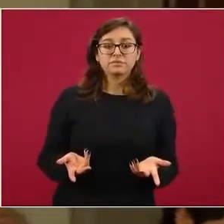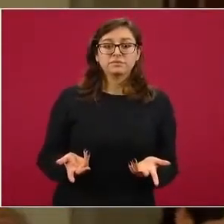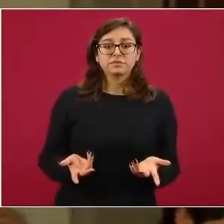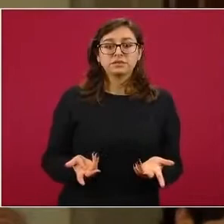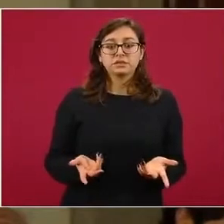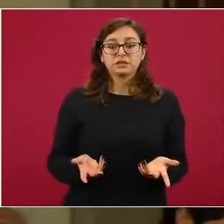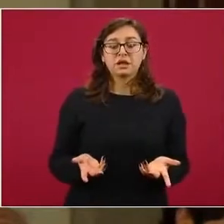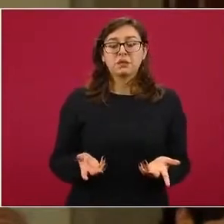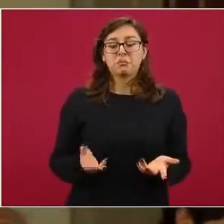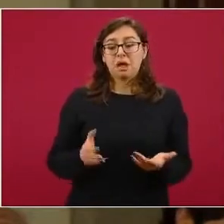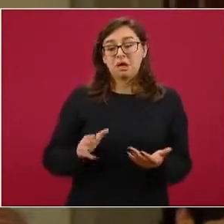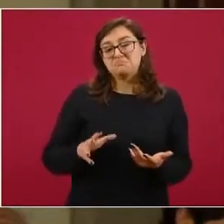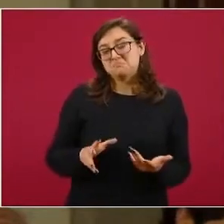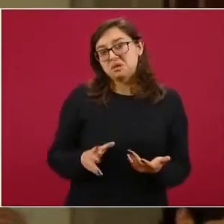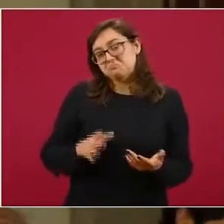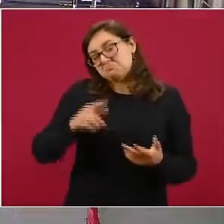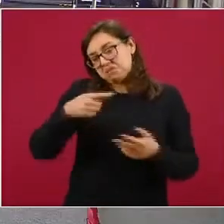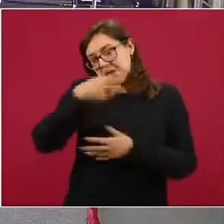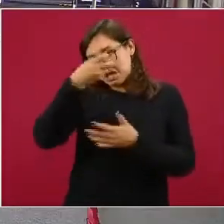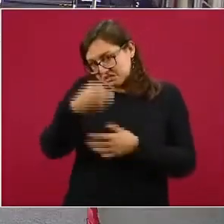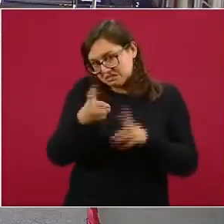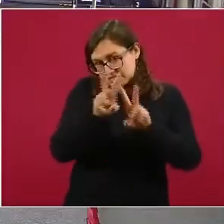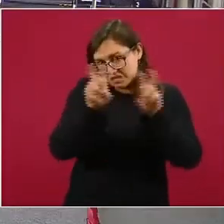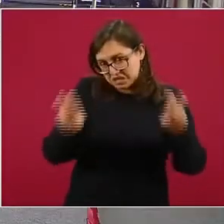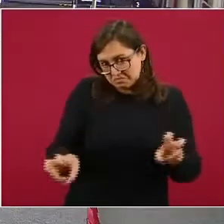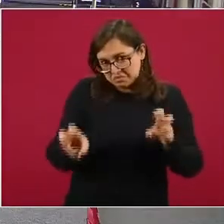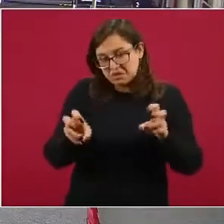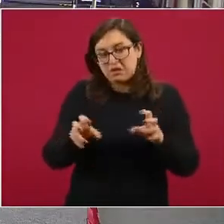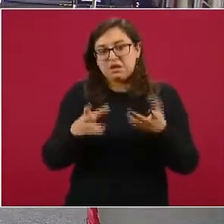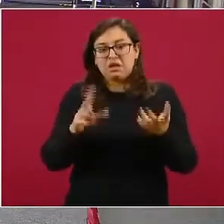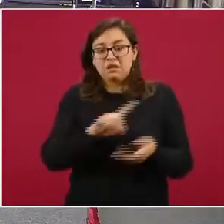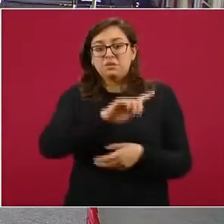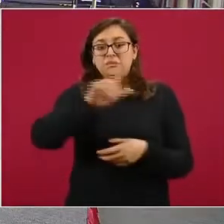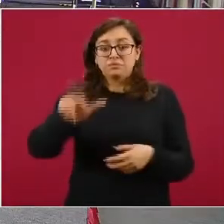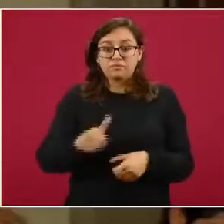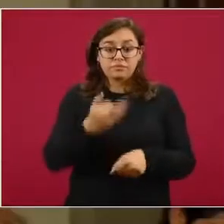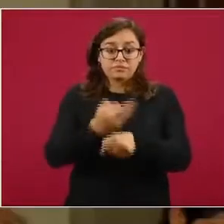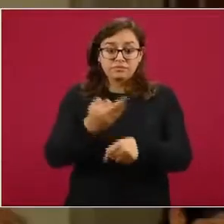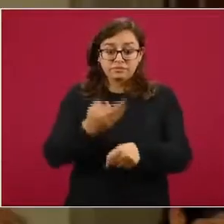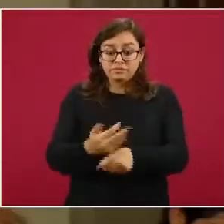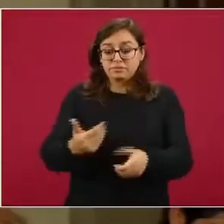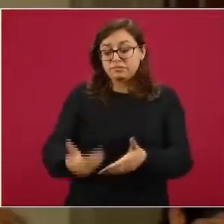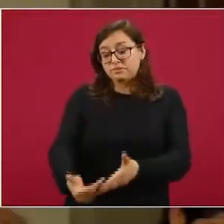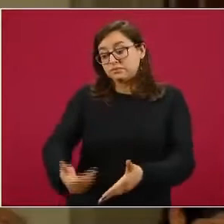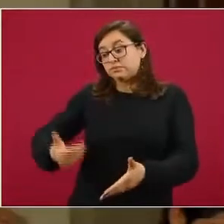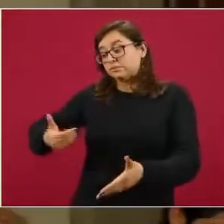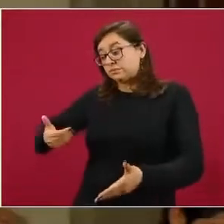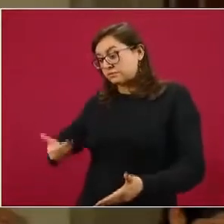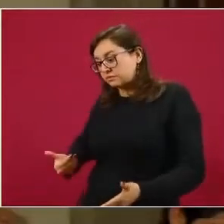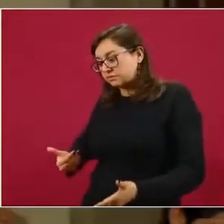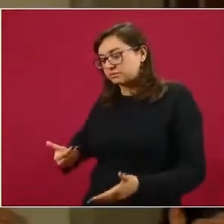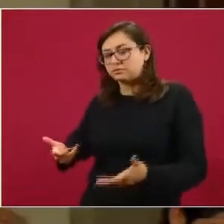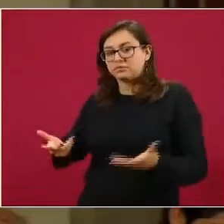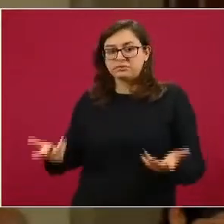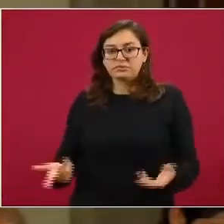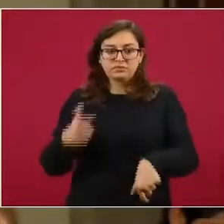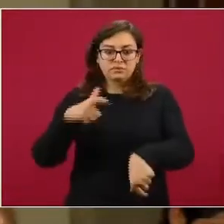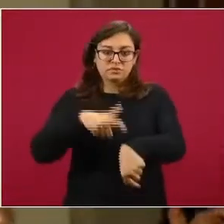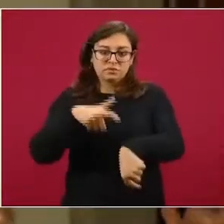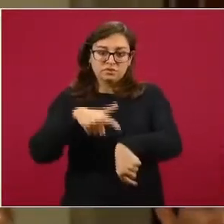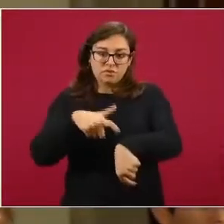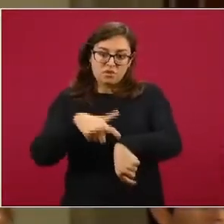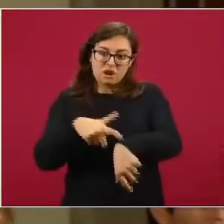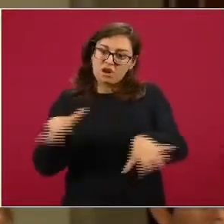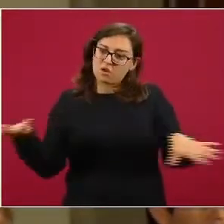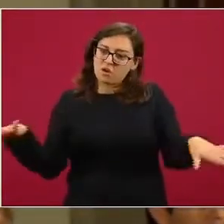la rueda de prensa, los compañeros y yo me ofrecía a mediar en este asunto, quieren plantearle una idea, que cambie el horario de la